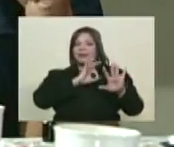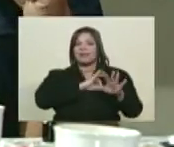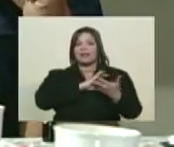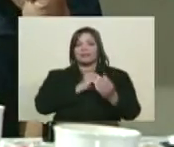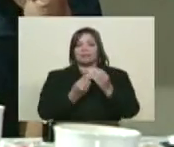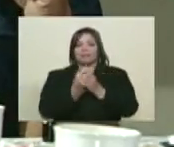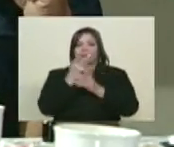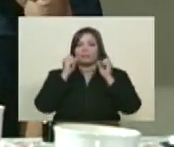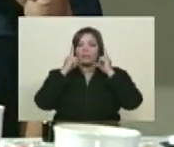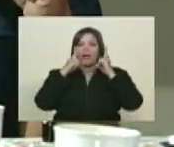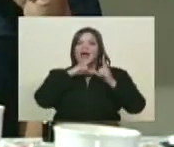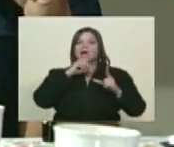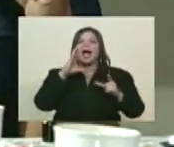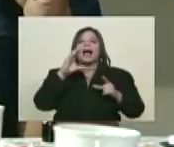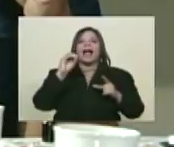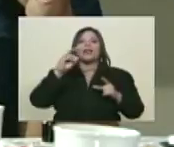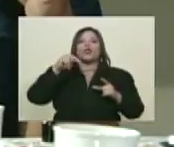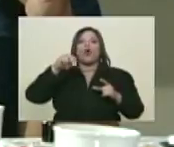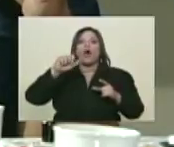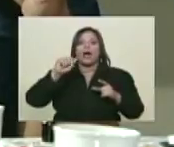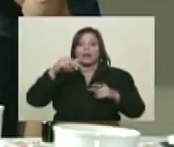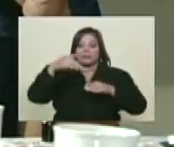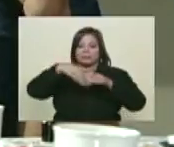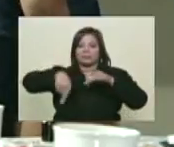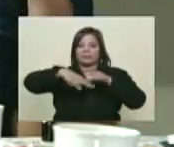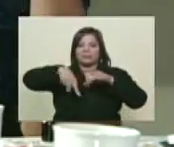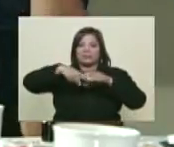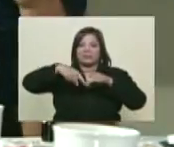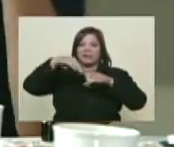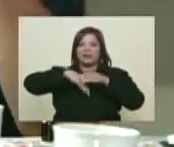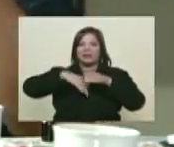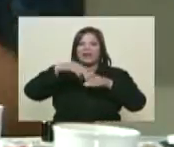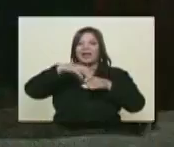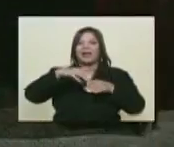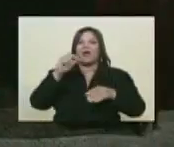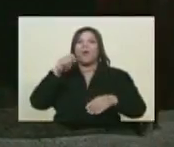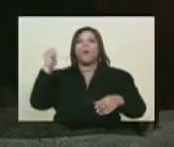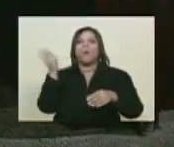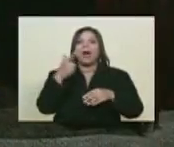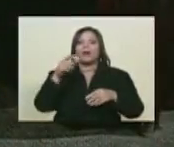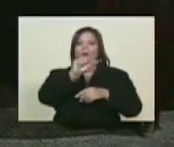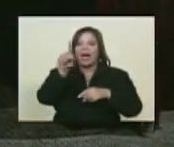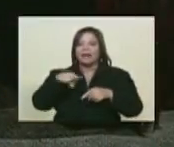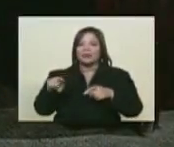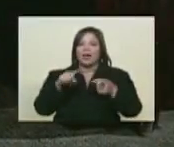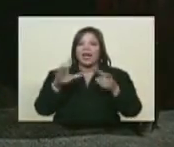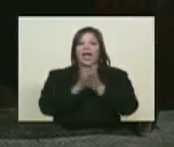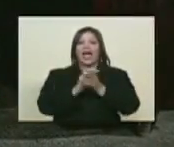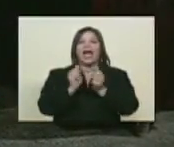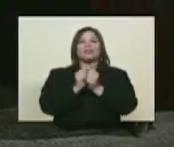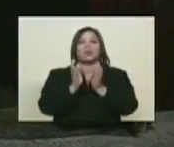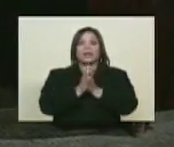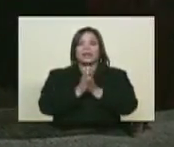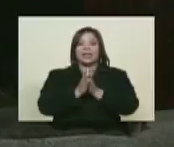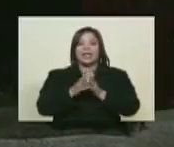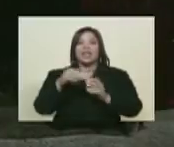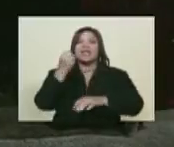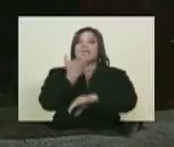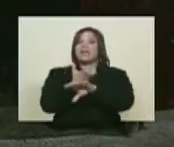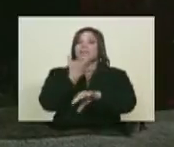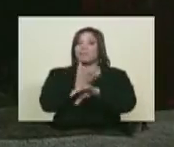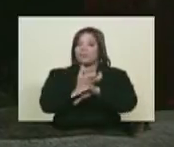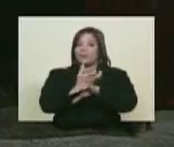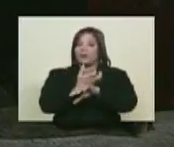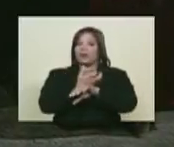descubrió el pozo La Canoa, en la faja petrolífera del Orinoco, entre los estados Huárico, Anzuategui y Monagas, que hoy bien merecido lleva el